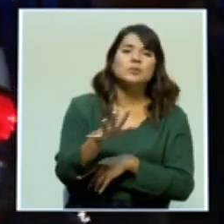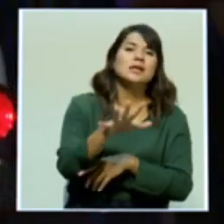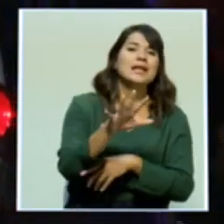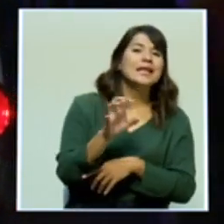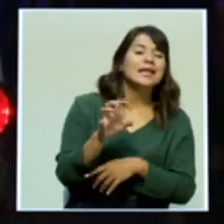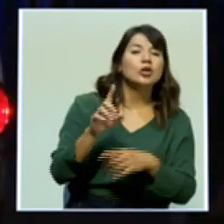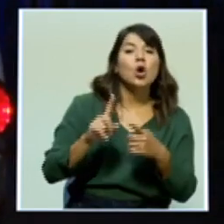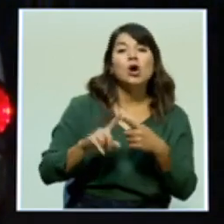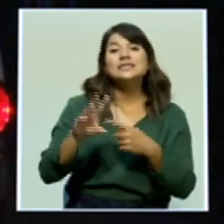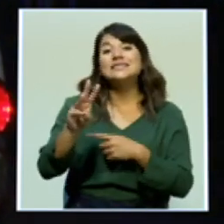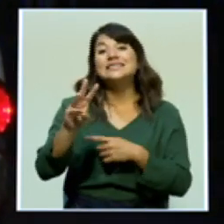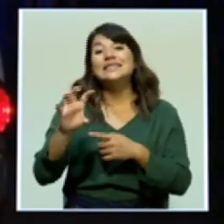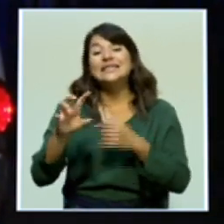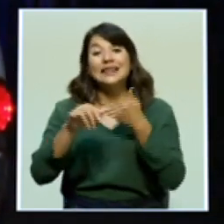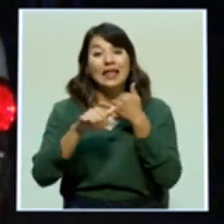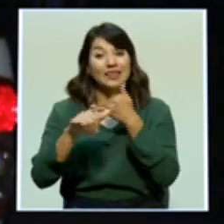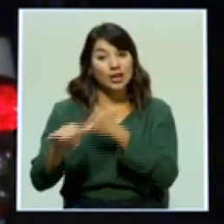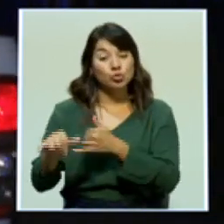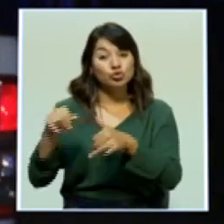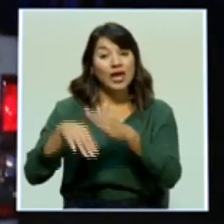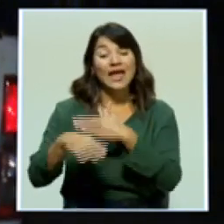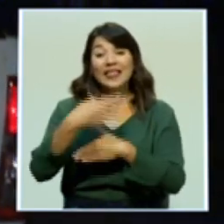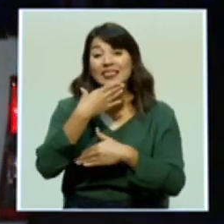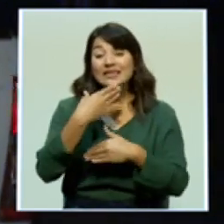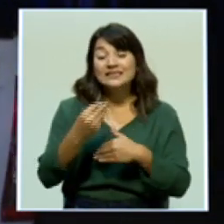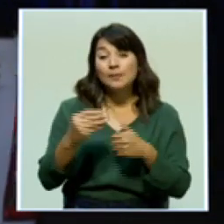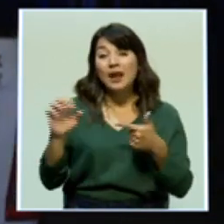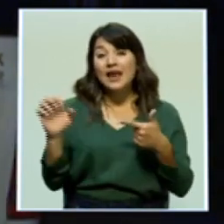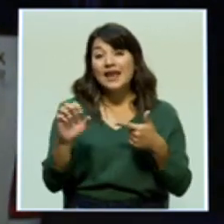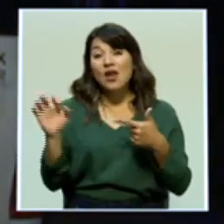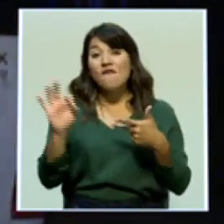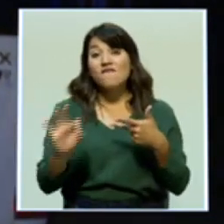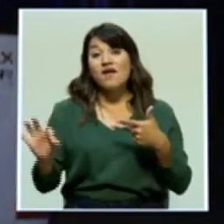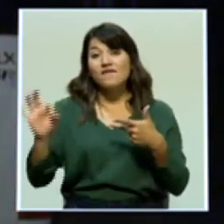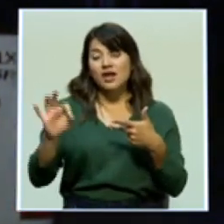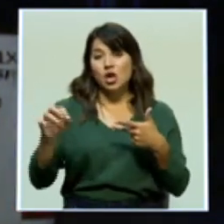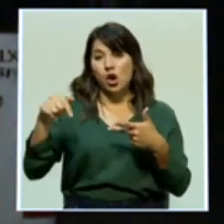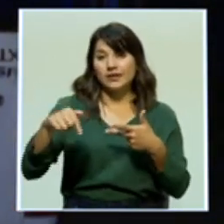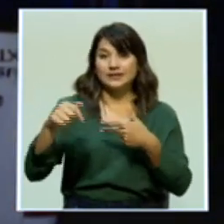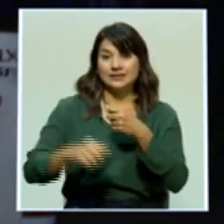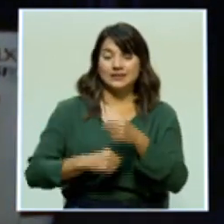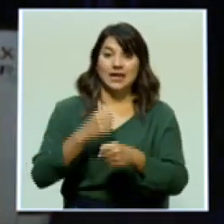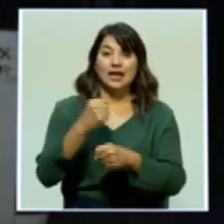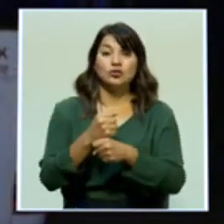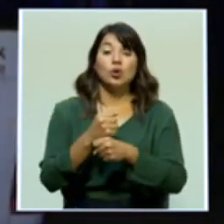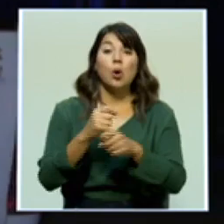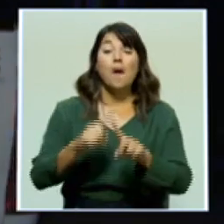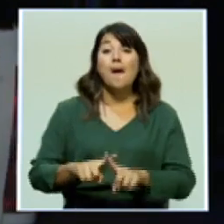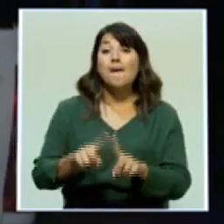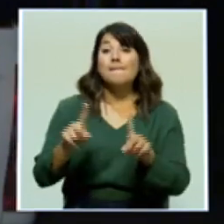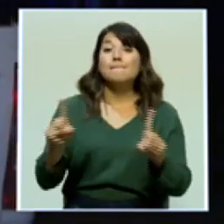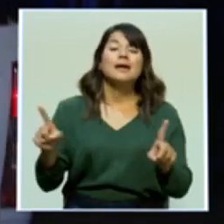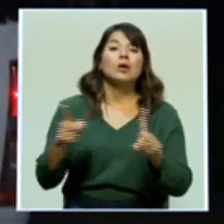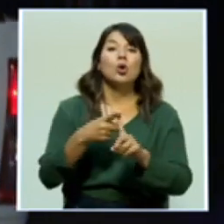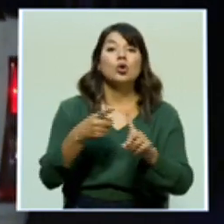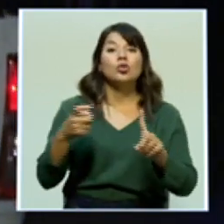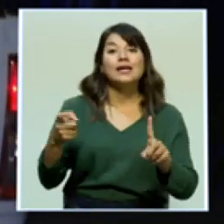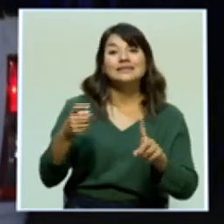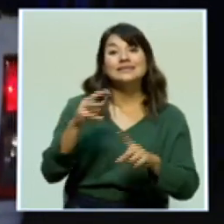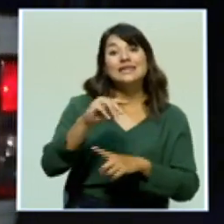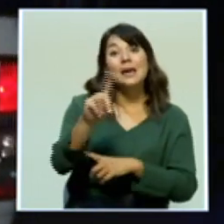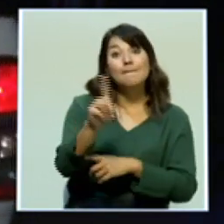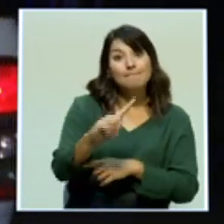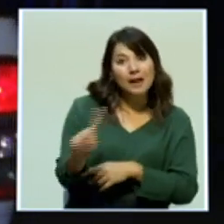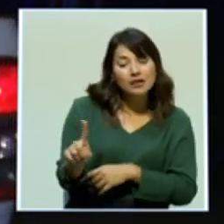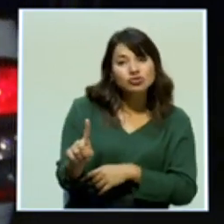y 600 denuncias en diciembre, enero y febrero de este año. Sin embargo, a partir de marzo, cuando comienza la